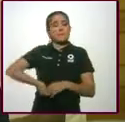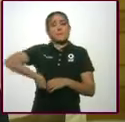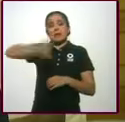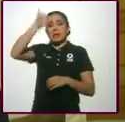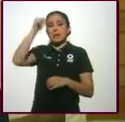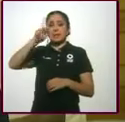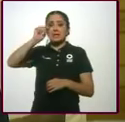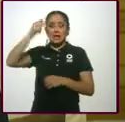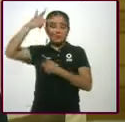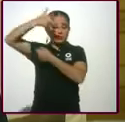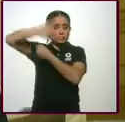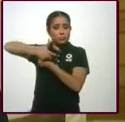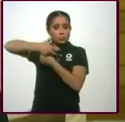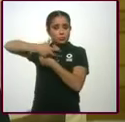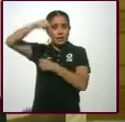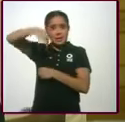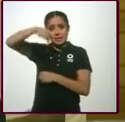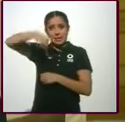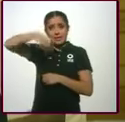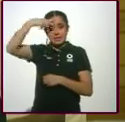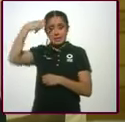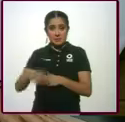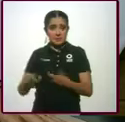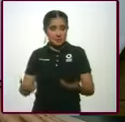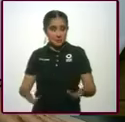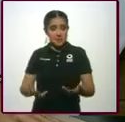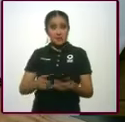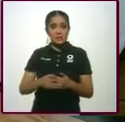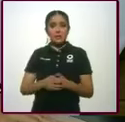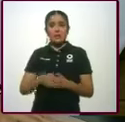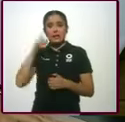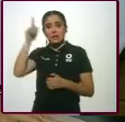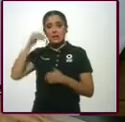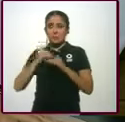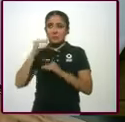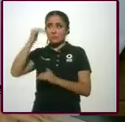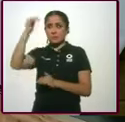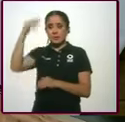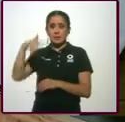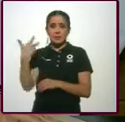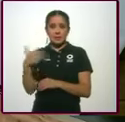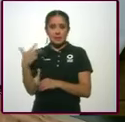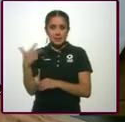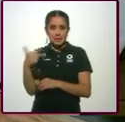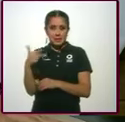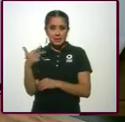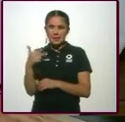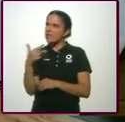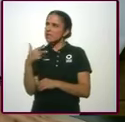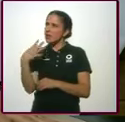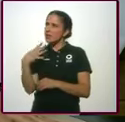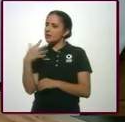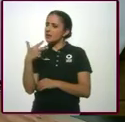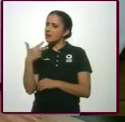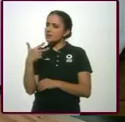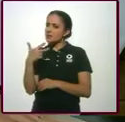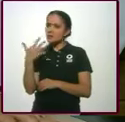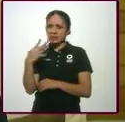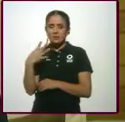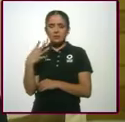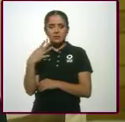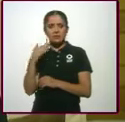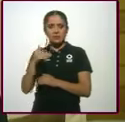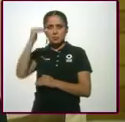en México. Mira. Allá en la piso 13, piso 13, allá en la